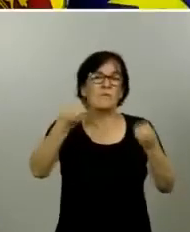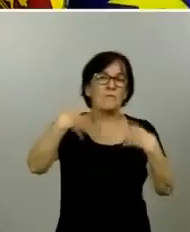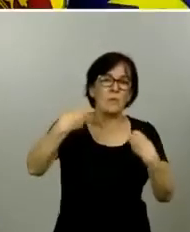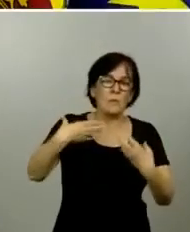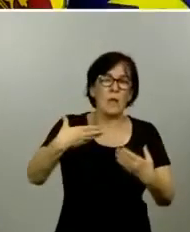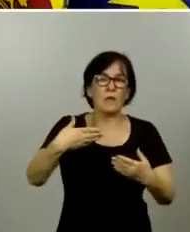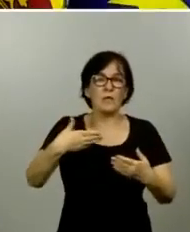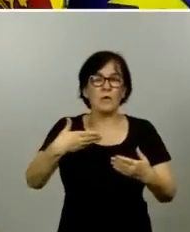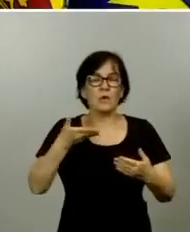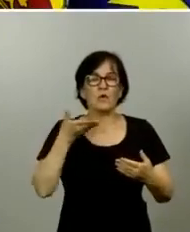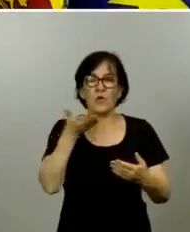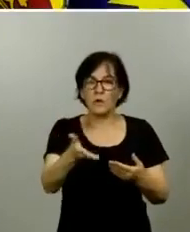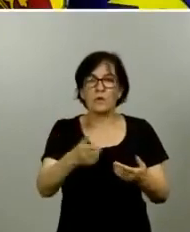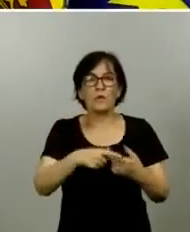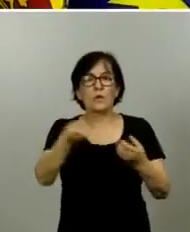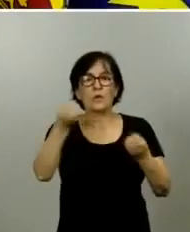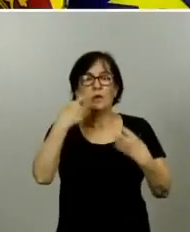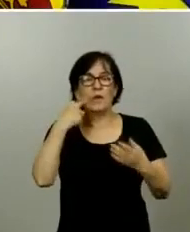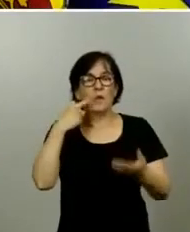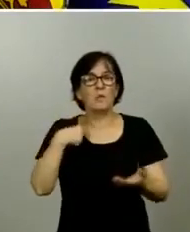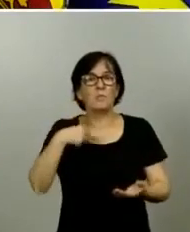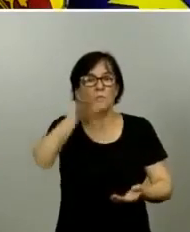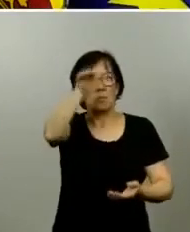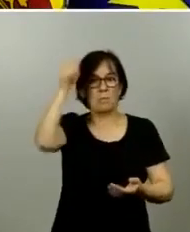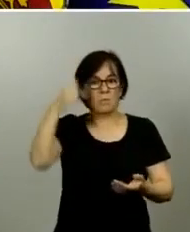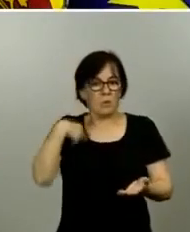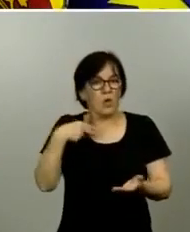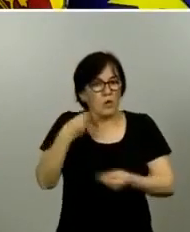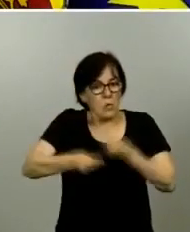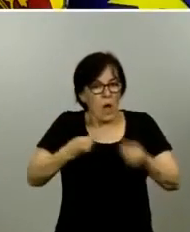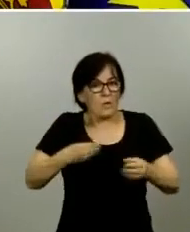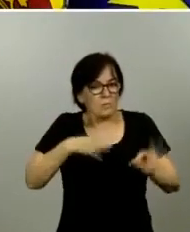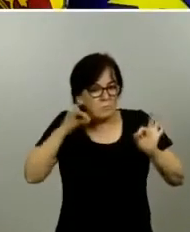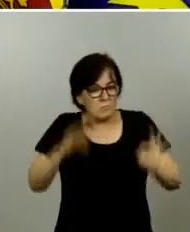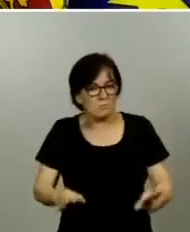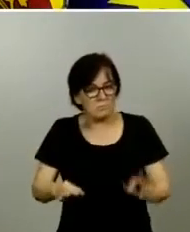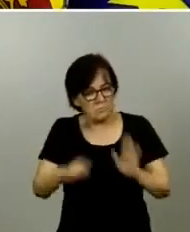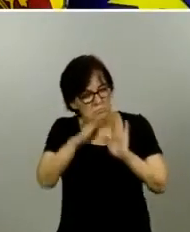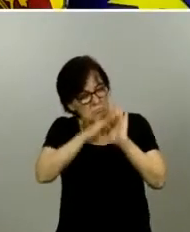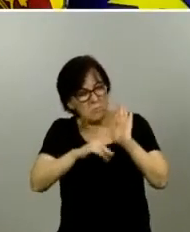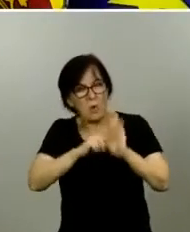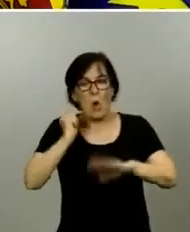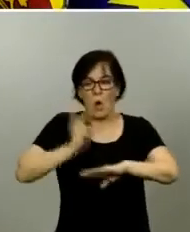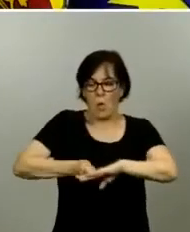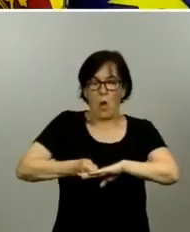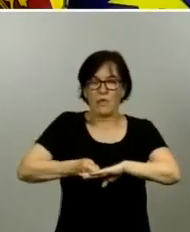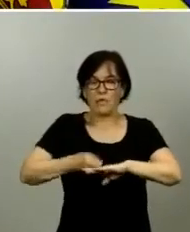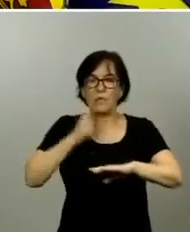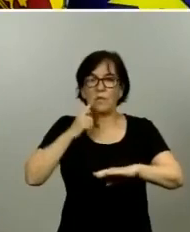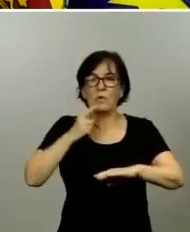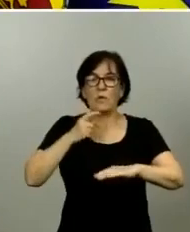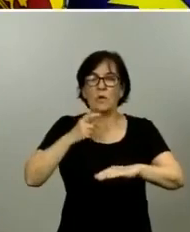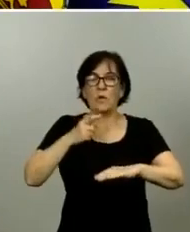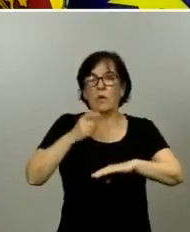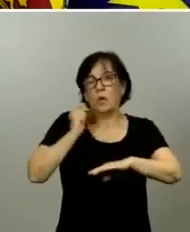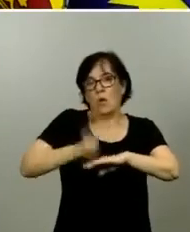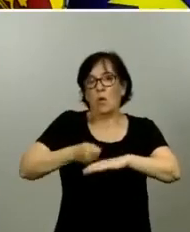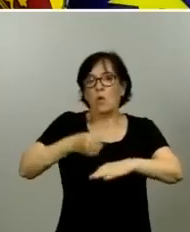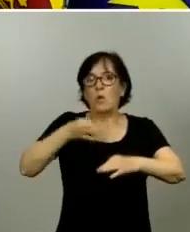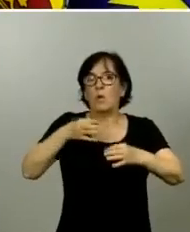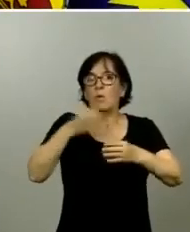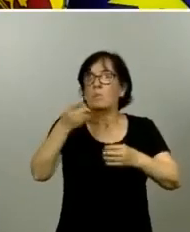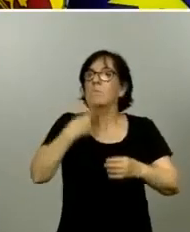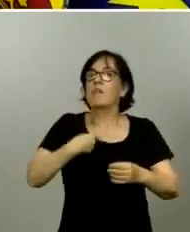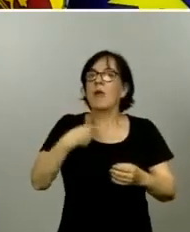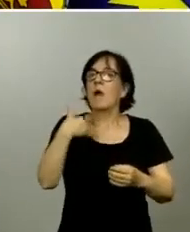información o alguna solicitud de comparecencia yo haré lo que los jueces o la judicatura o el poder judicial me diga qué tengo que hacer no